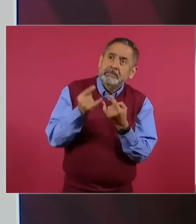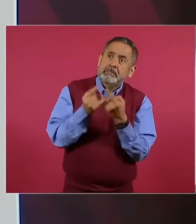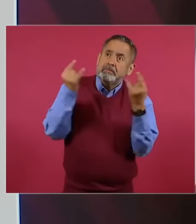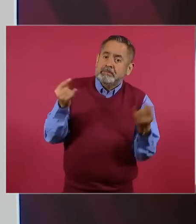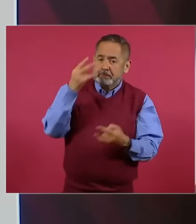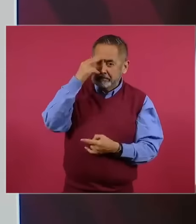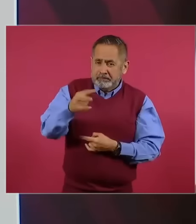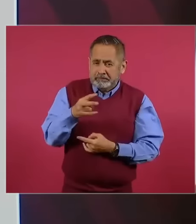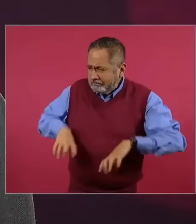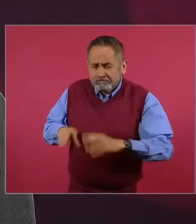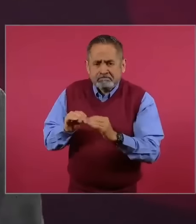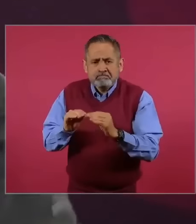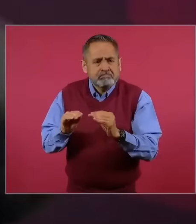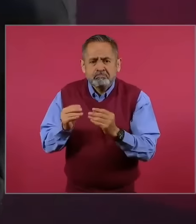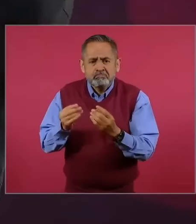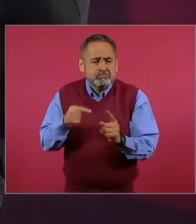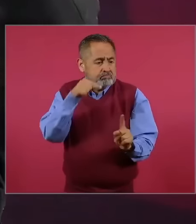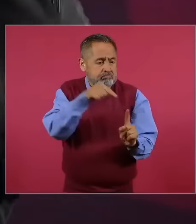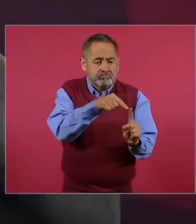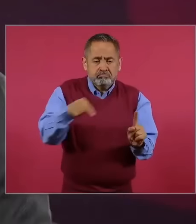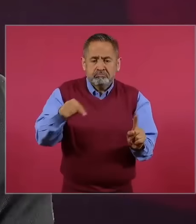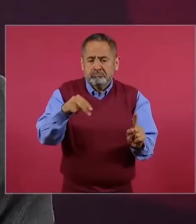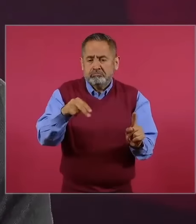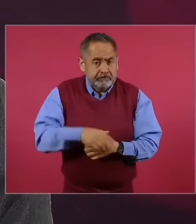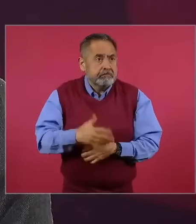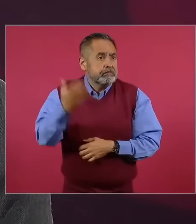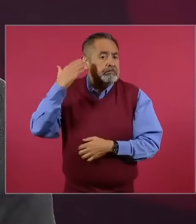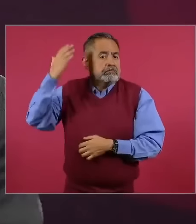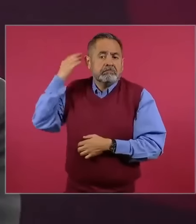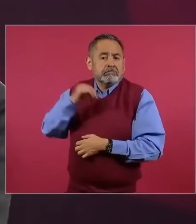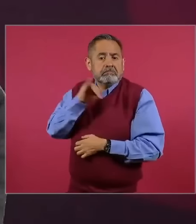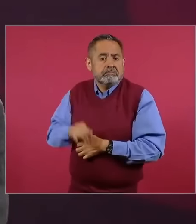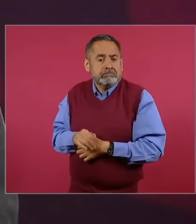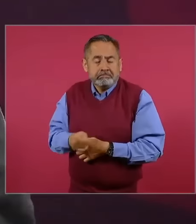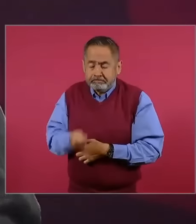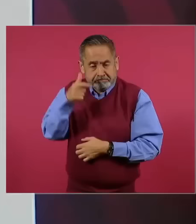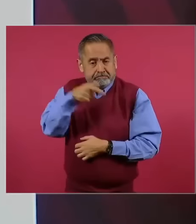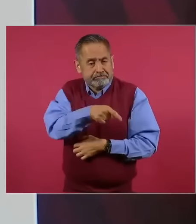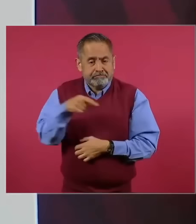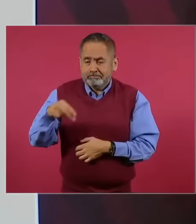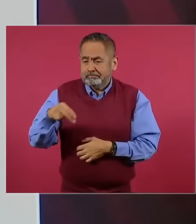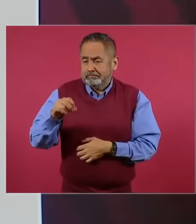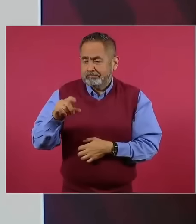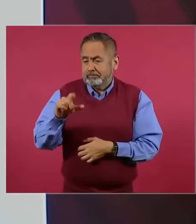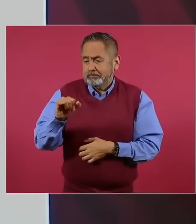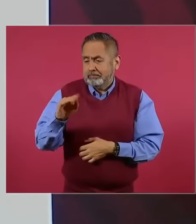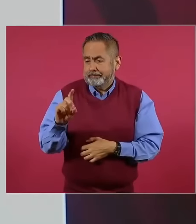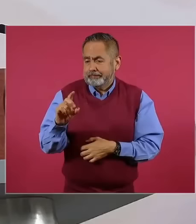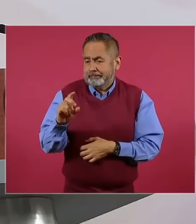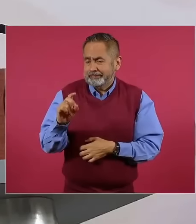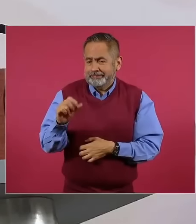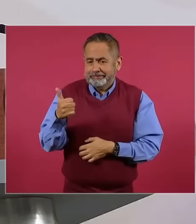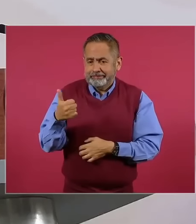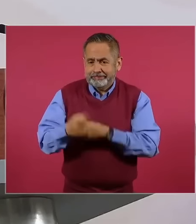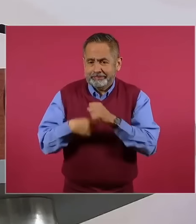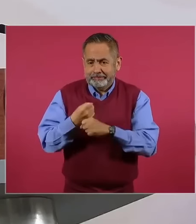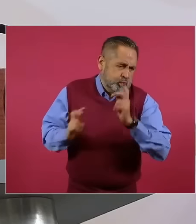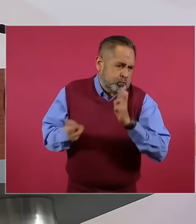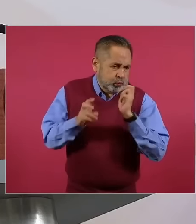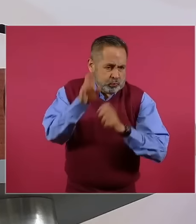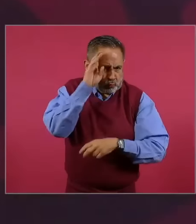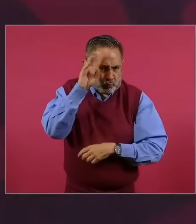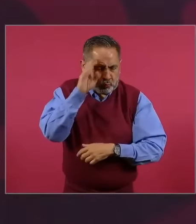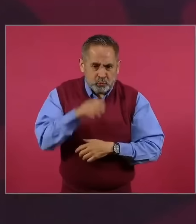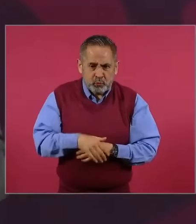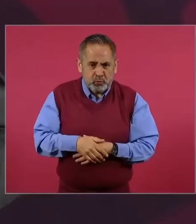habían robado tanto los potentados como en los 36 años del periodo neoliberal,